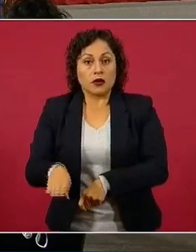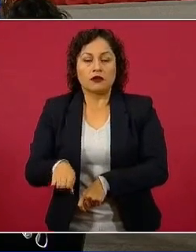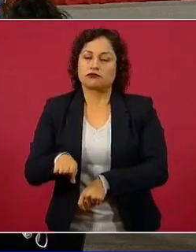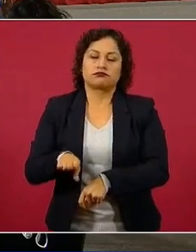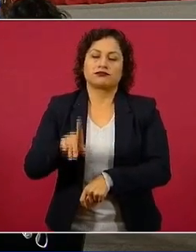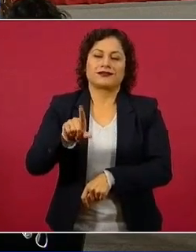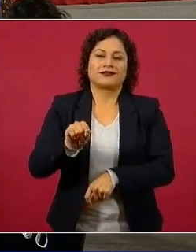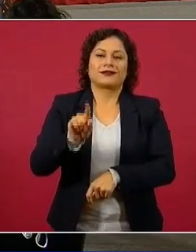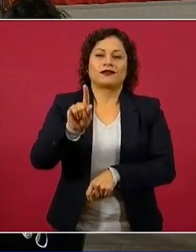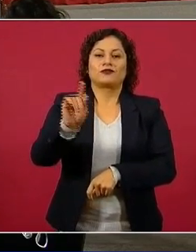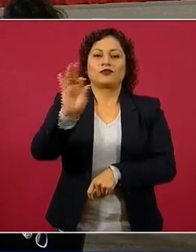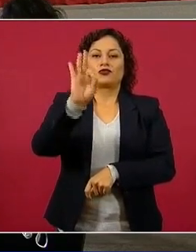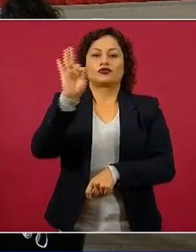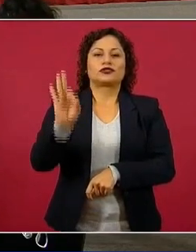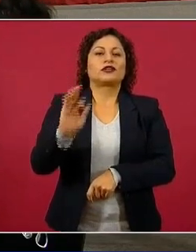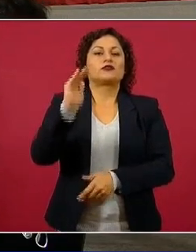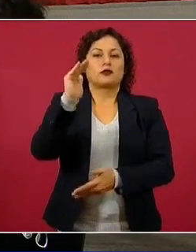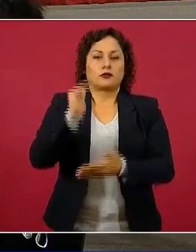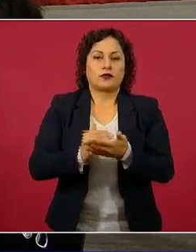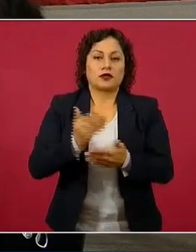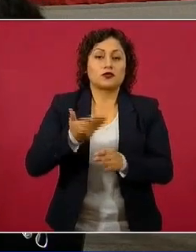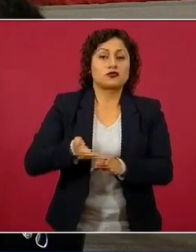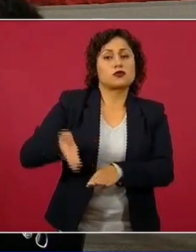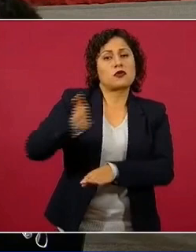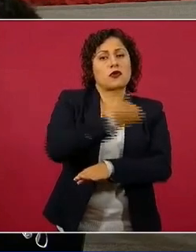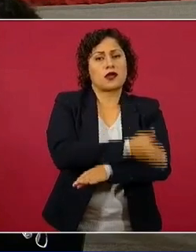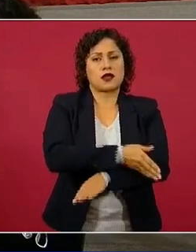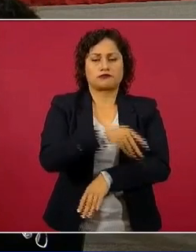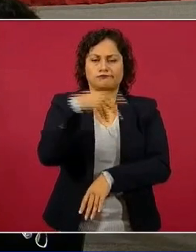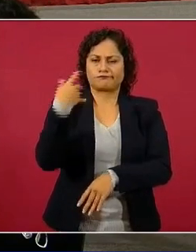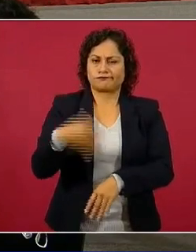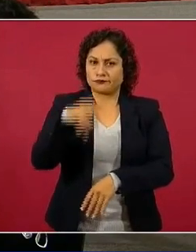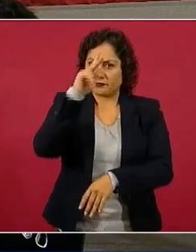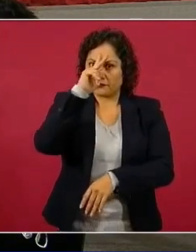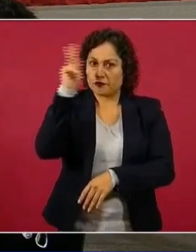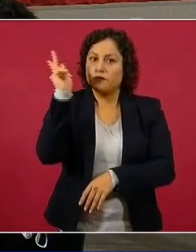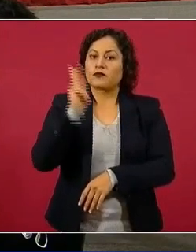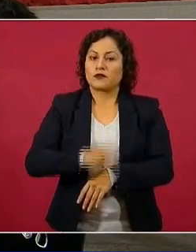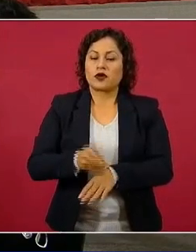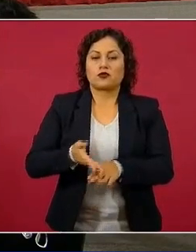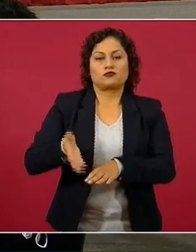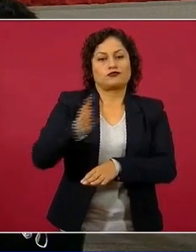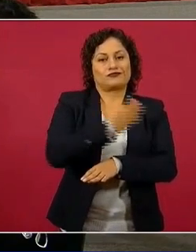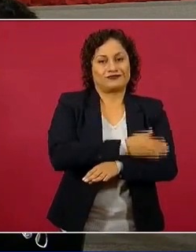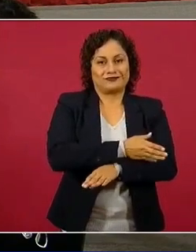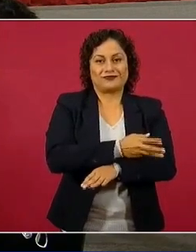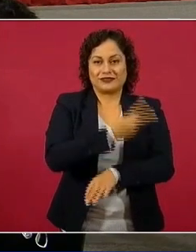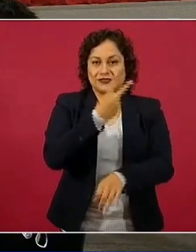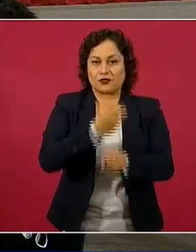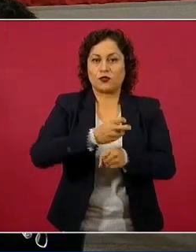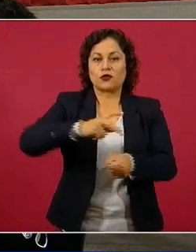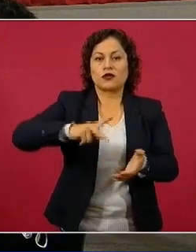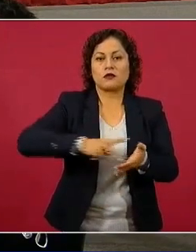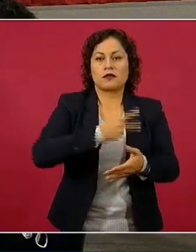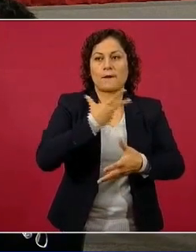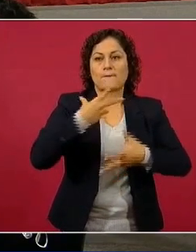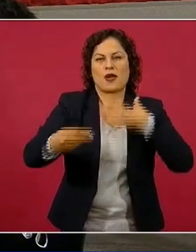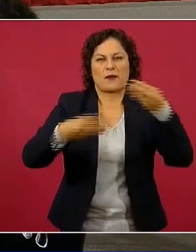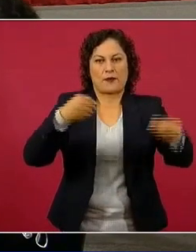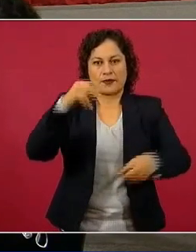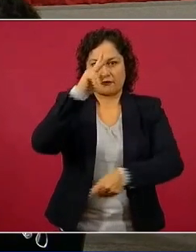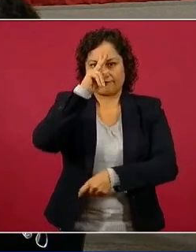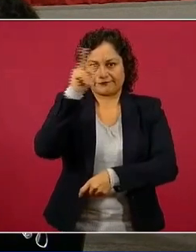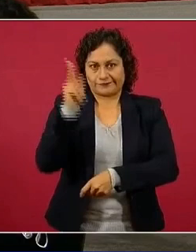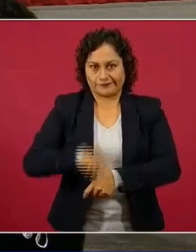llegamos a tener en el punto máximo de la epidemia hasta el momento, que fue en la segunda ola. La siguiente. Por último,